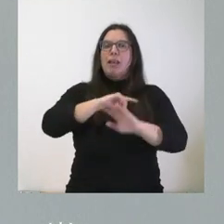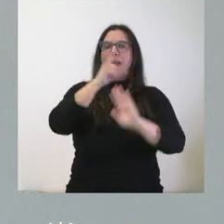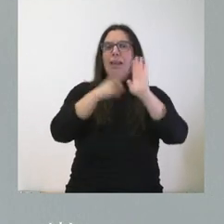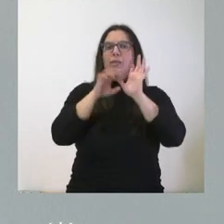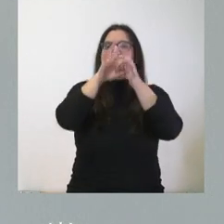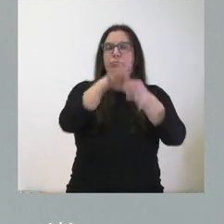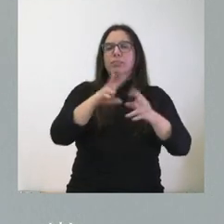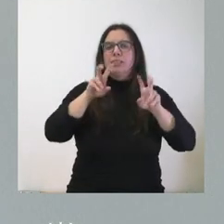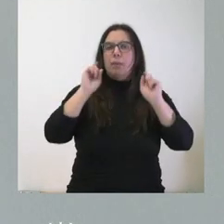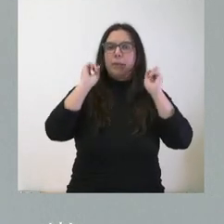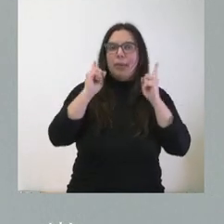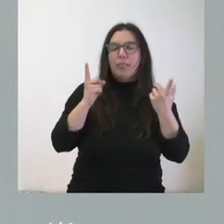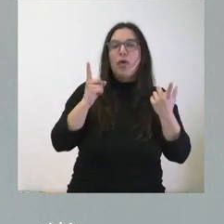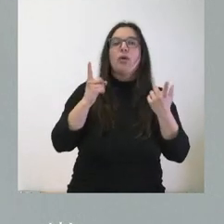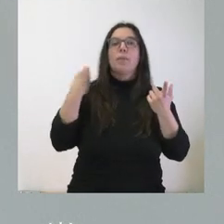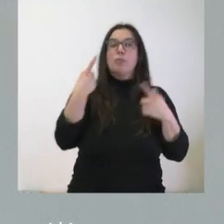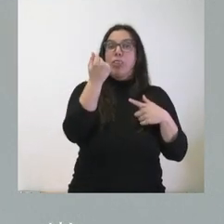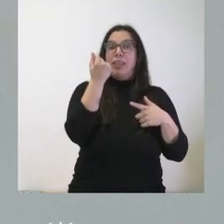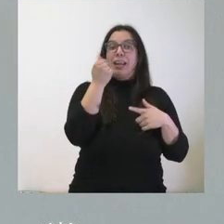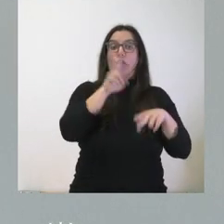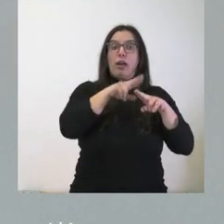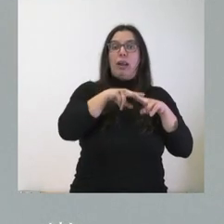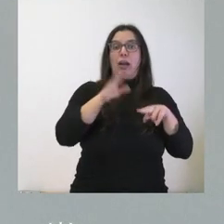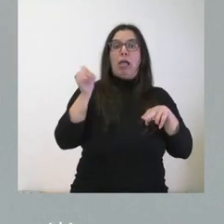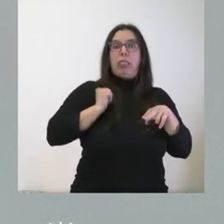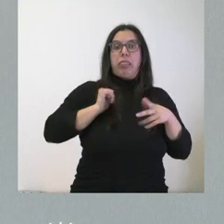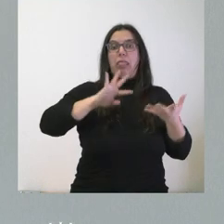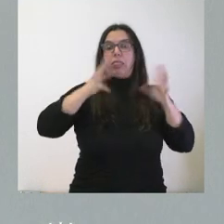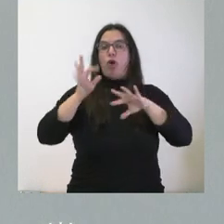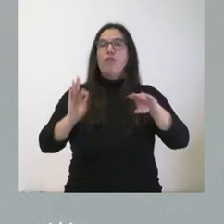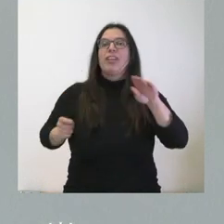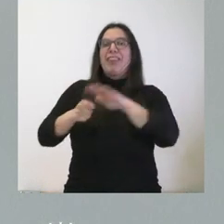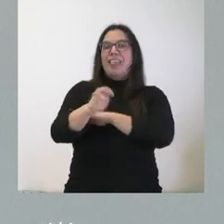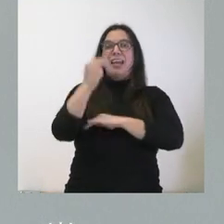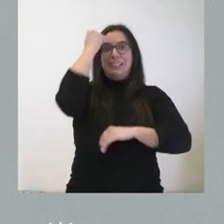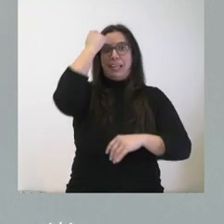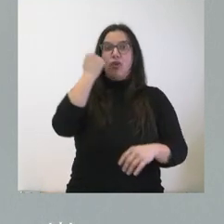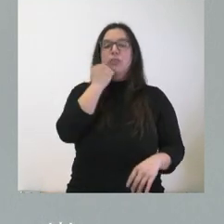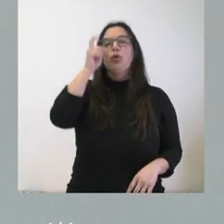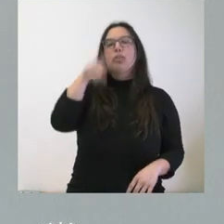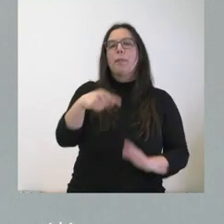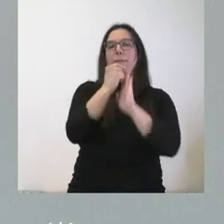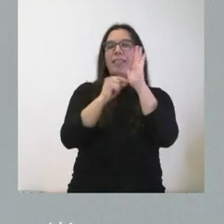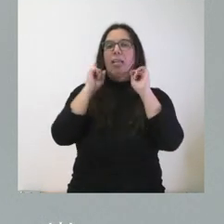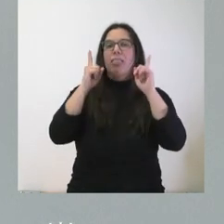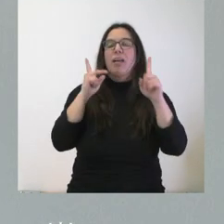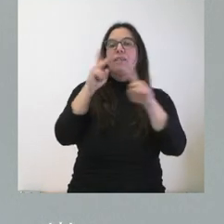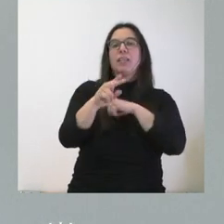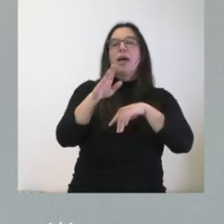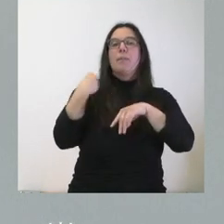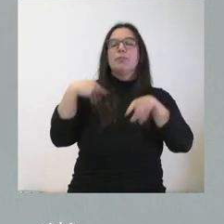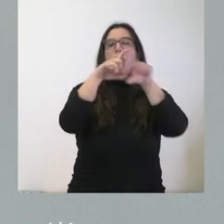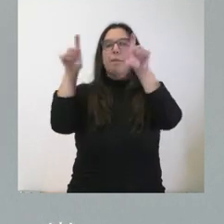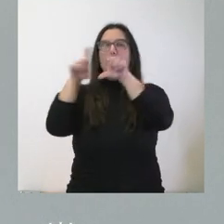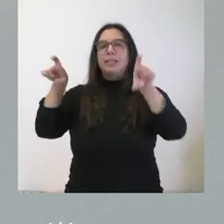la prevención en el banqueo de capitales y la financiación del terrorismo. O las medidas de prevención en relación con las empresas titulares de